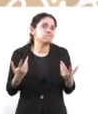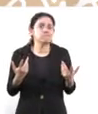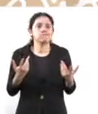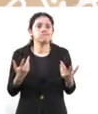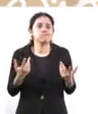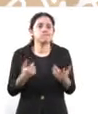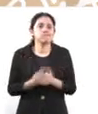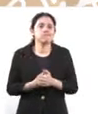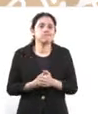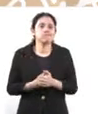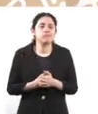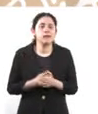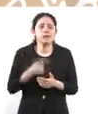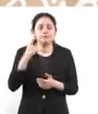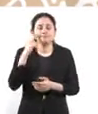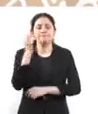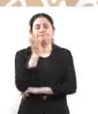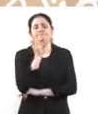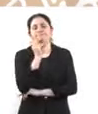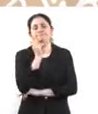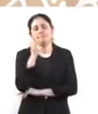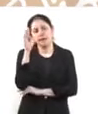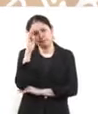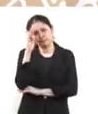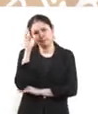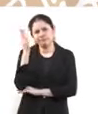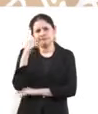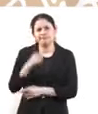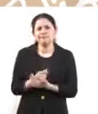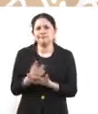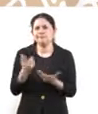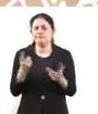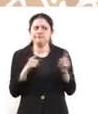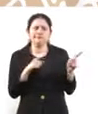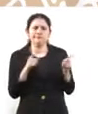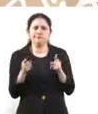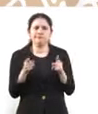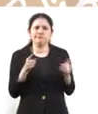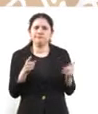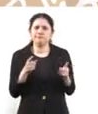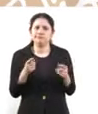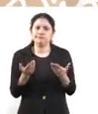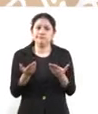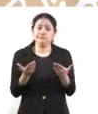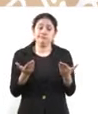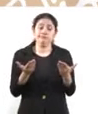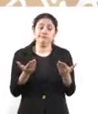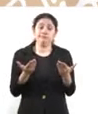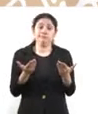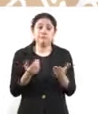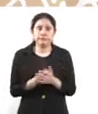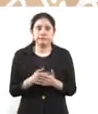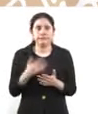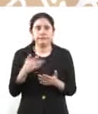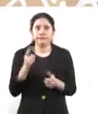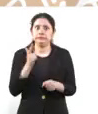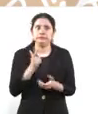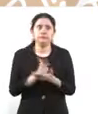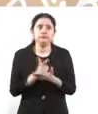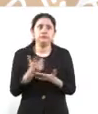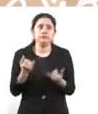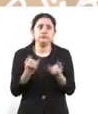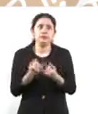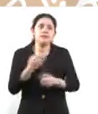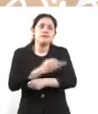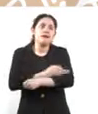el rompecabezas, pues resulta terrible, sumamente grave. Pero además, ¿qué afecta a las familias de la